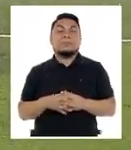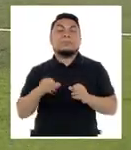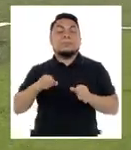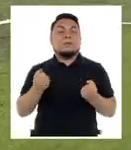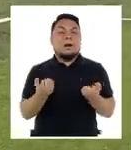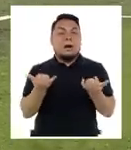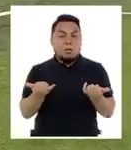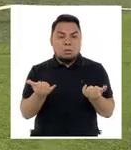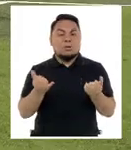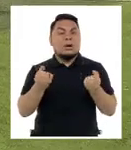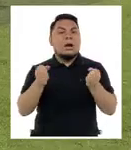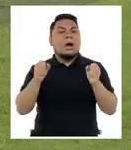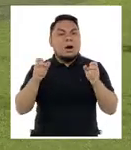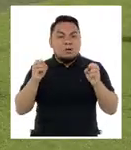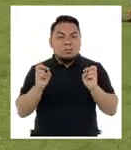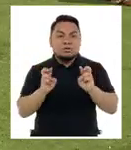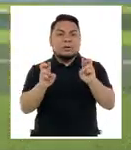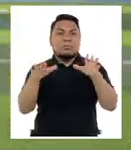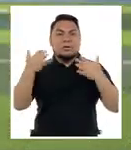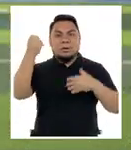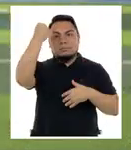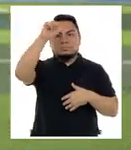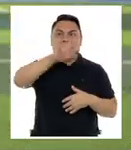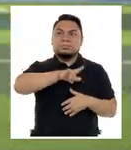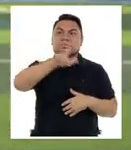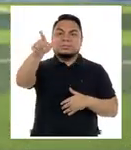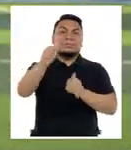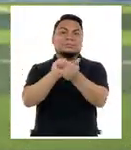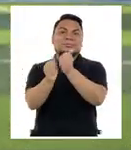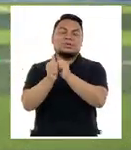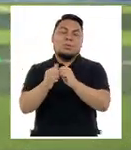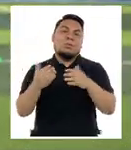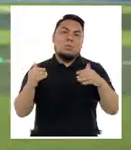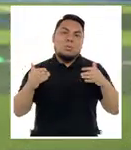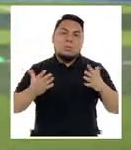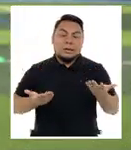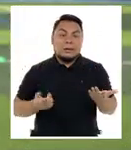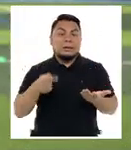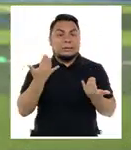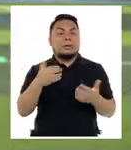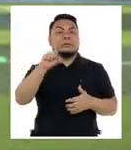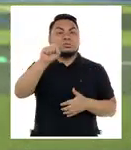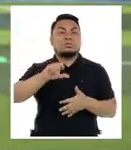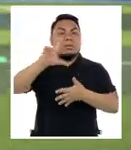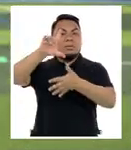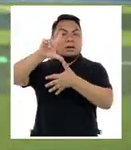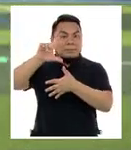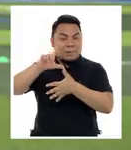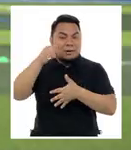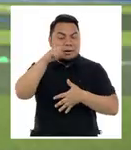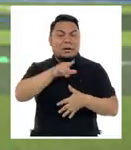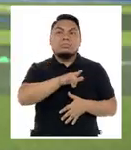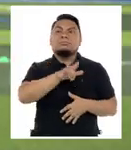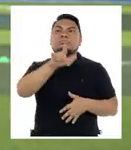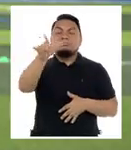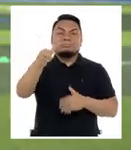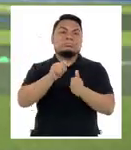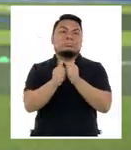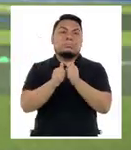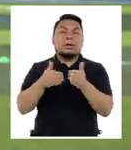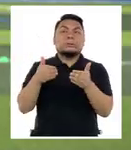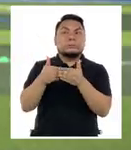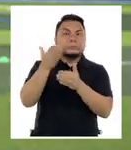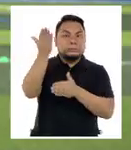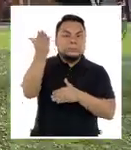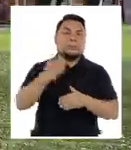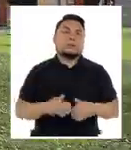la oportunidad la posibilidad de viajar un campeonato del mundo no está todos los días y hoy que se haga en Sudamérica también tiene más valor aún